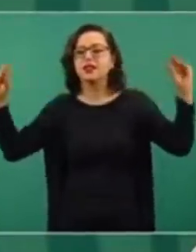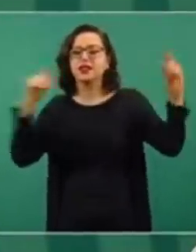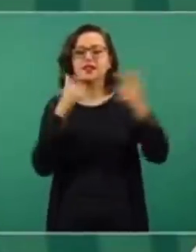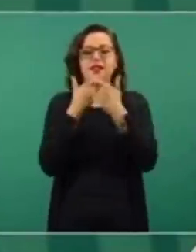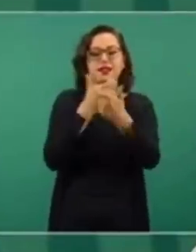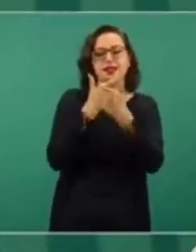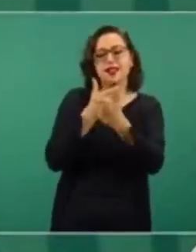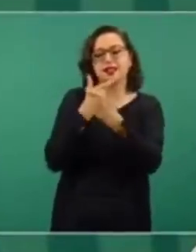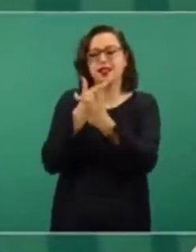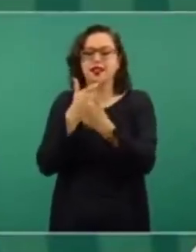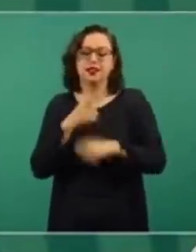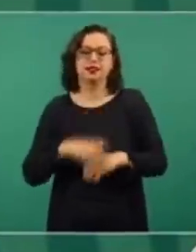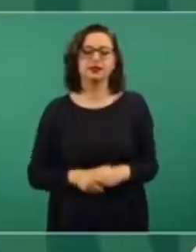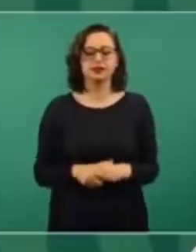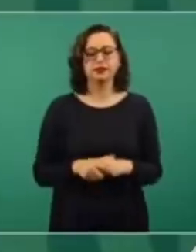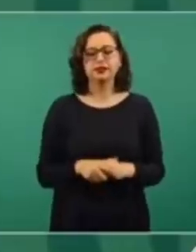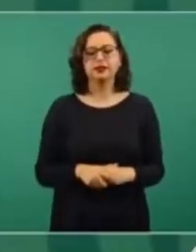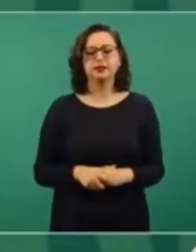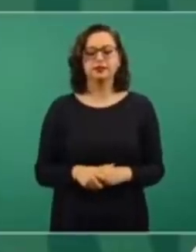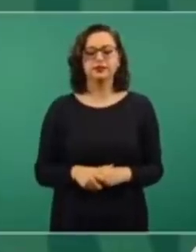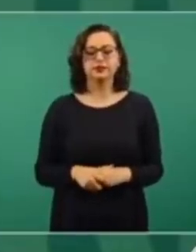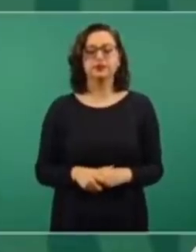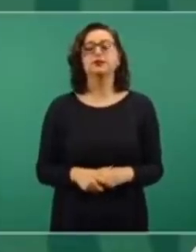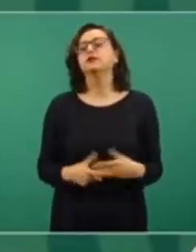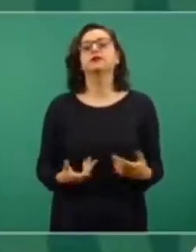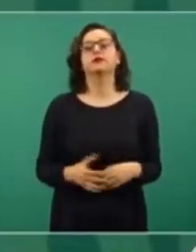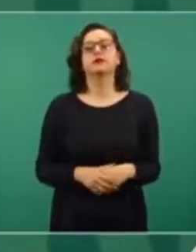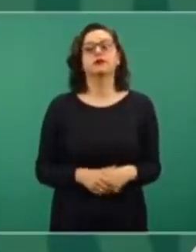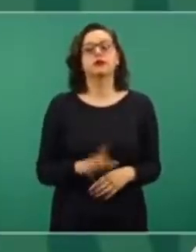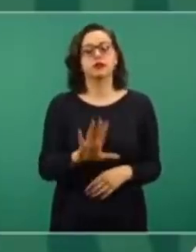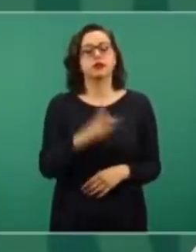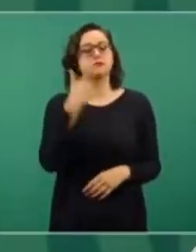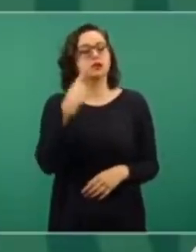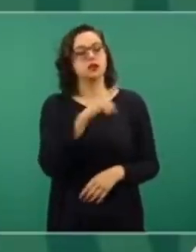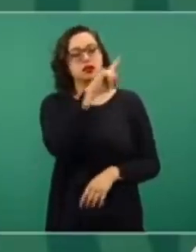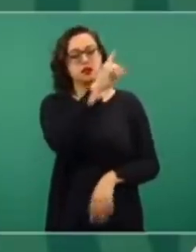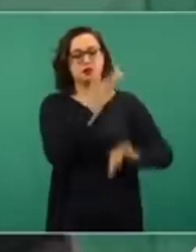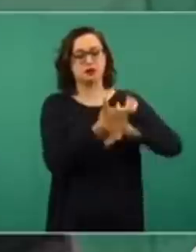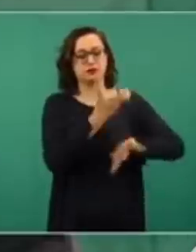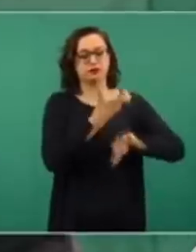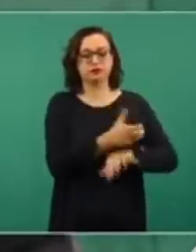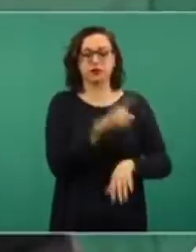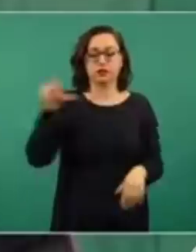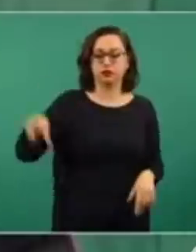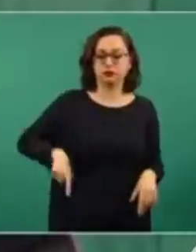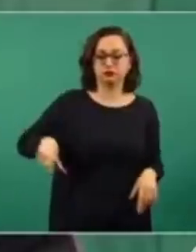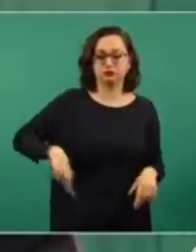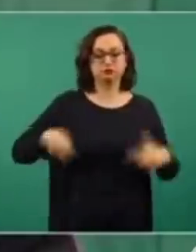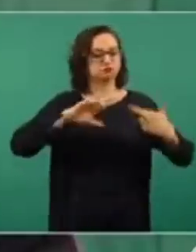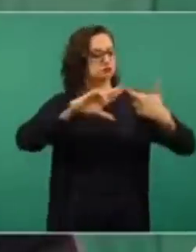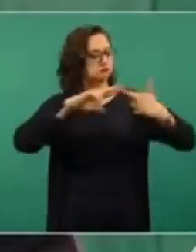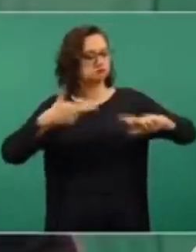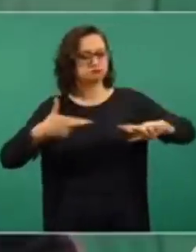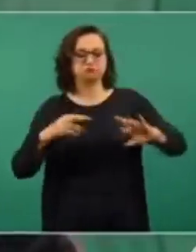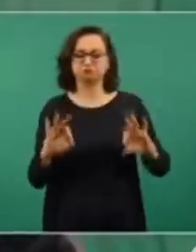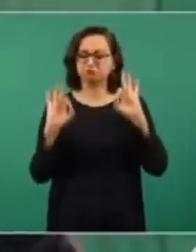Tenemos una relación con el gobierno de Estados Unidos muy buena.